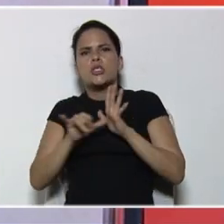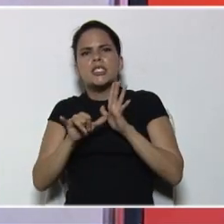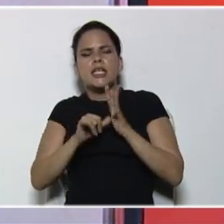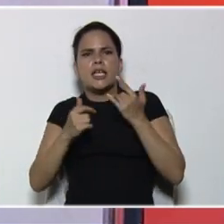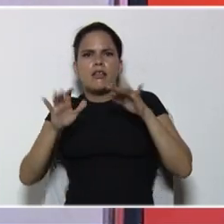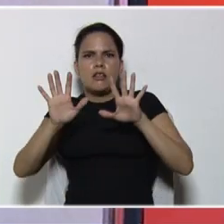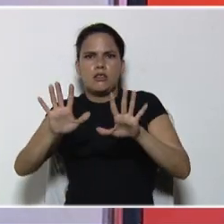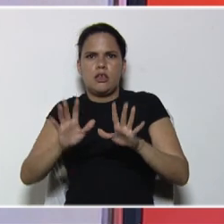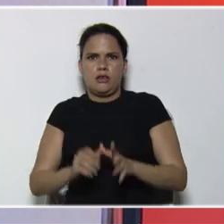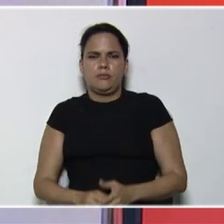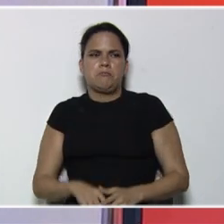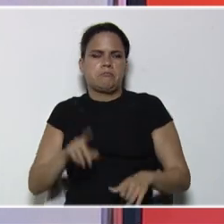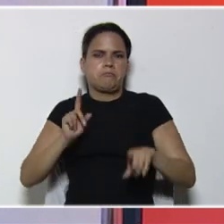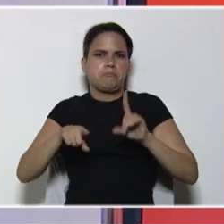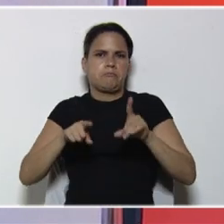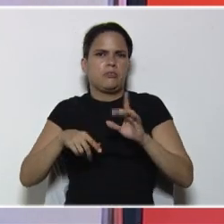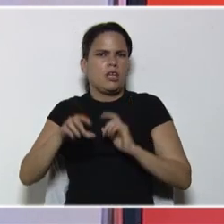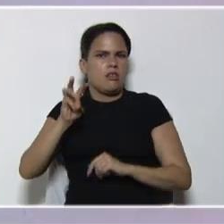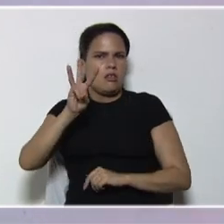entonces, el 3.